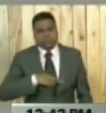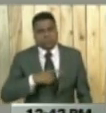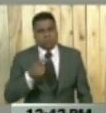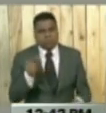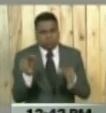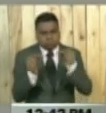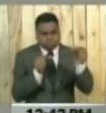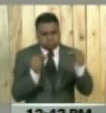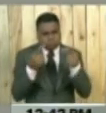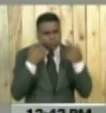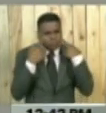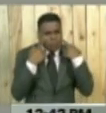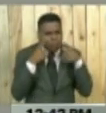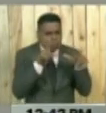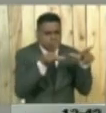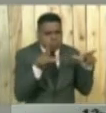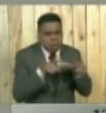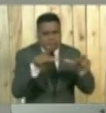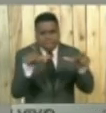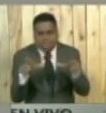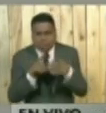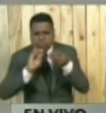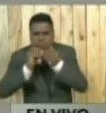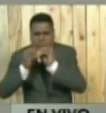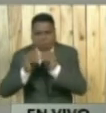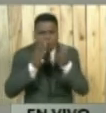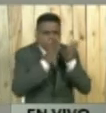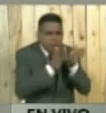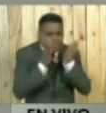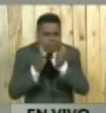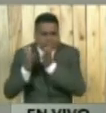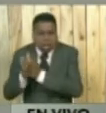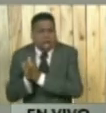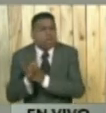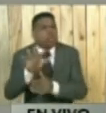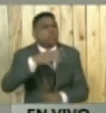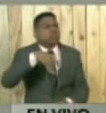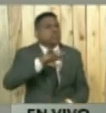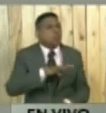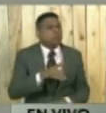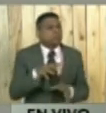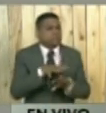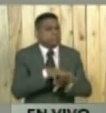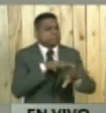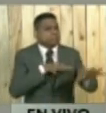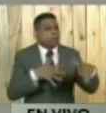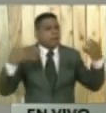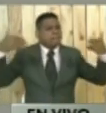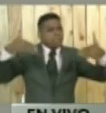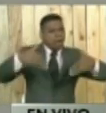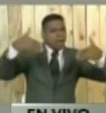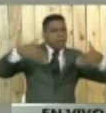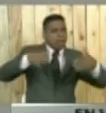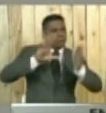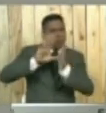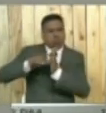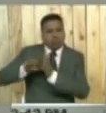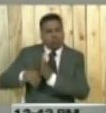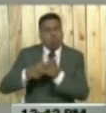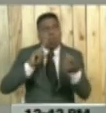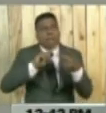estados y los territorios donde se concentra la mayor incidencia delictiva y donde hemos recibido,